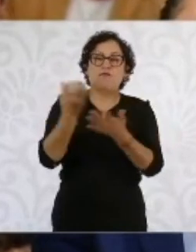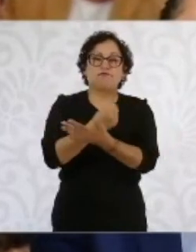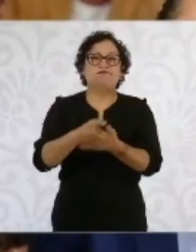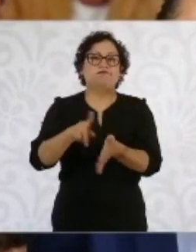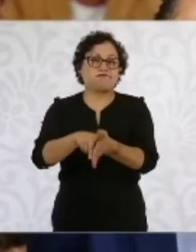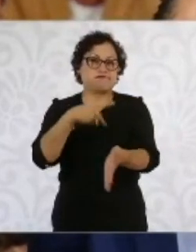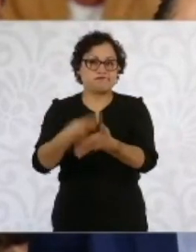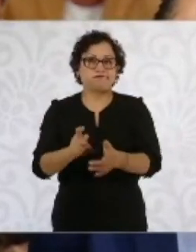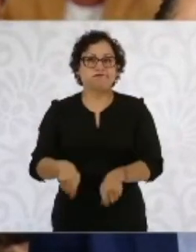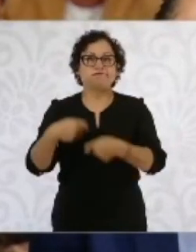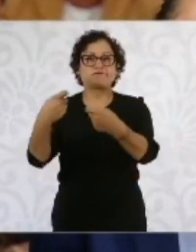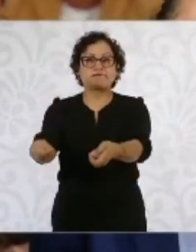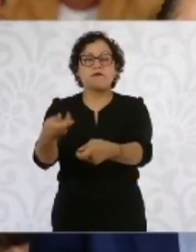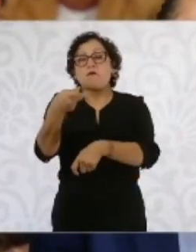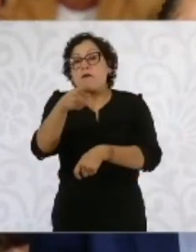concretado.